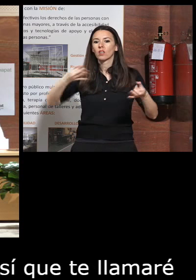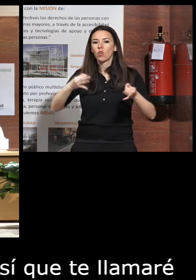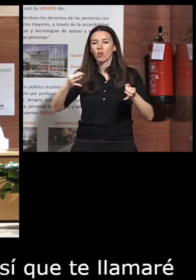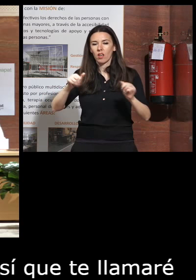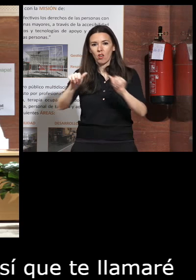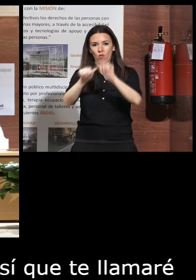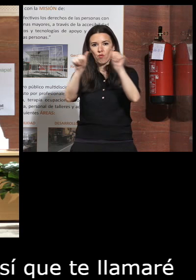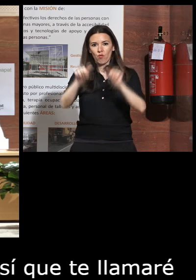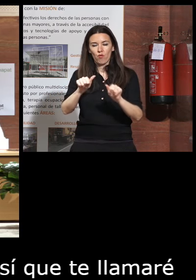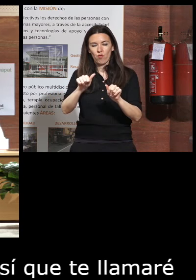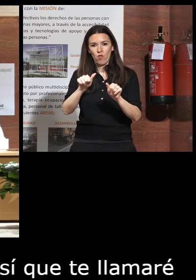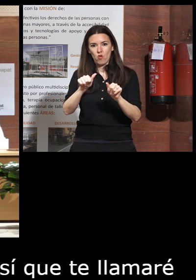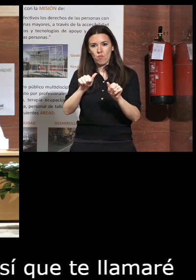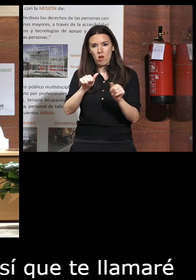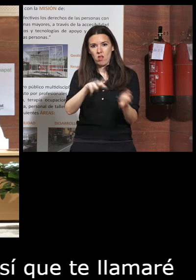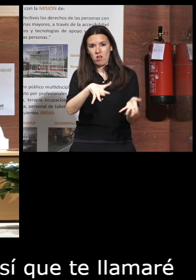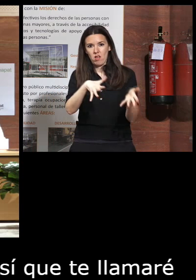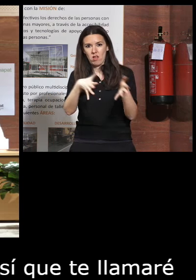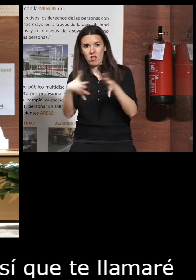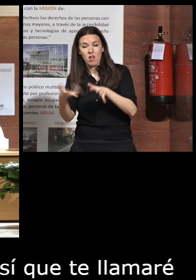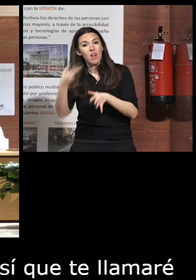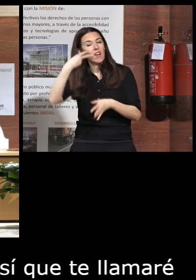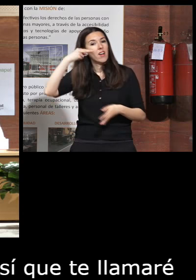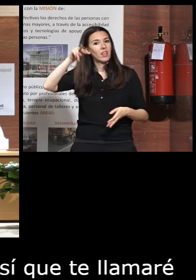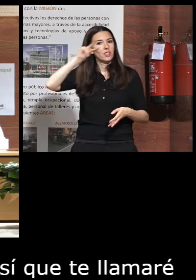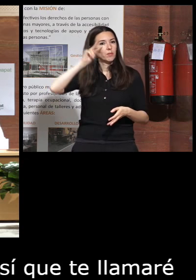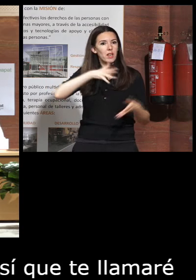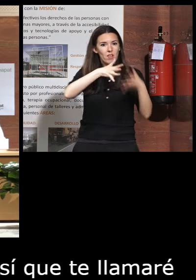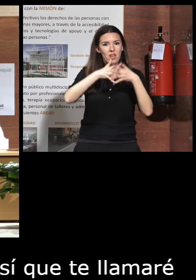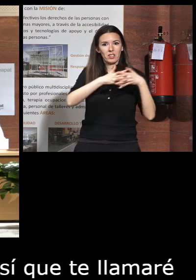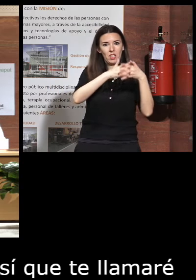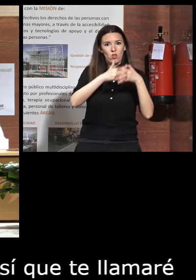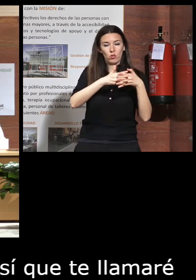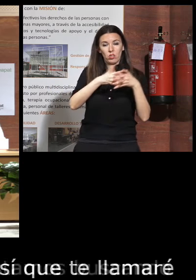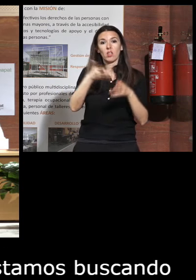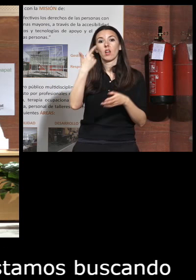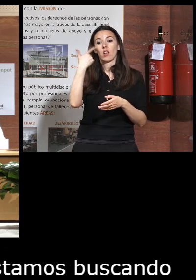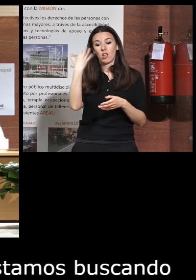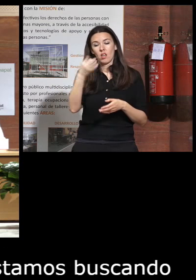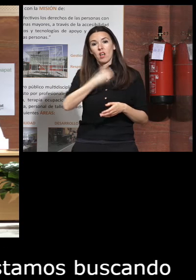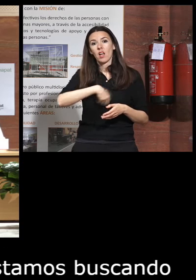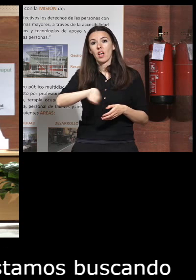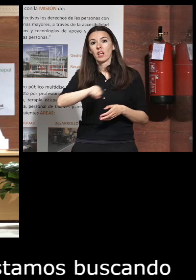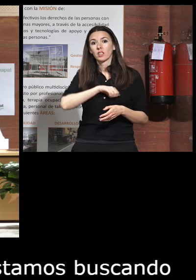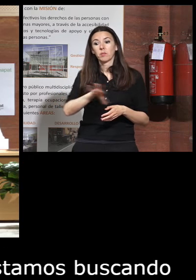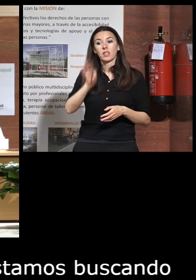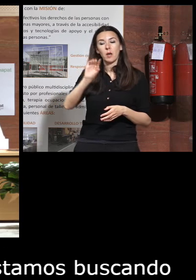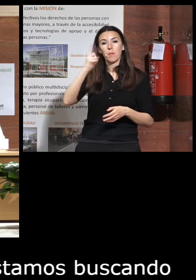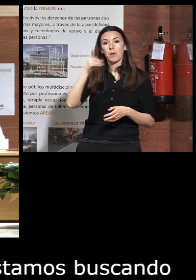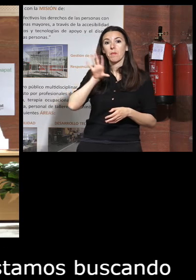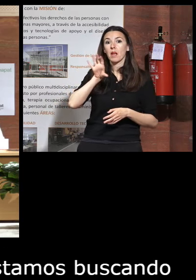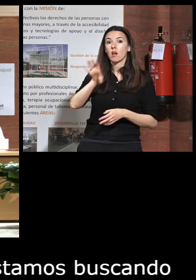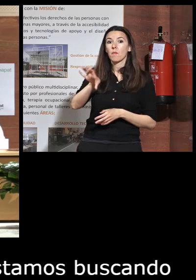de vehicular la experiencia que tenemos en Estados Unidos que por cierto España ha sido elegido el primer país